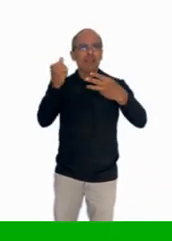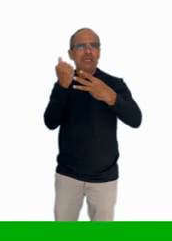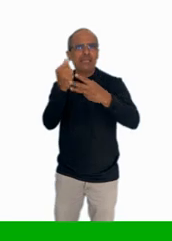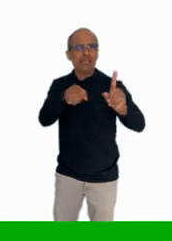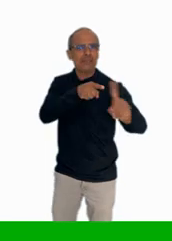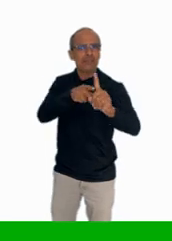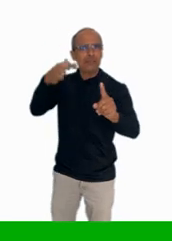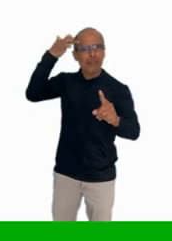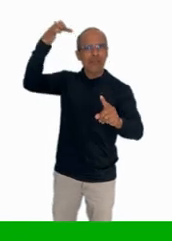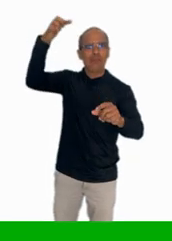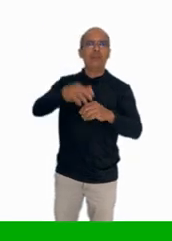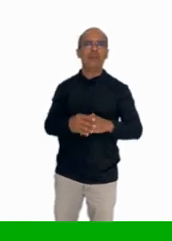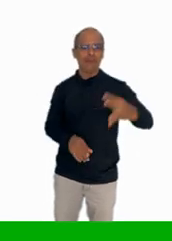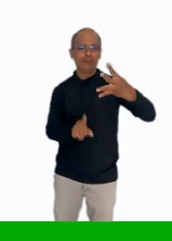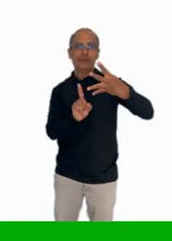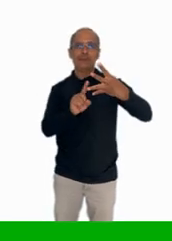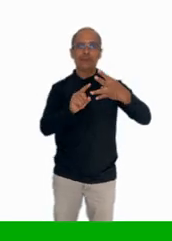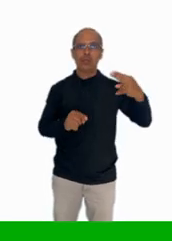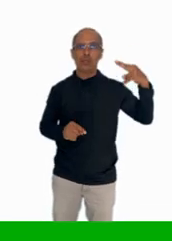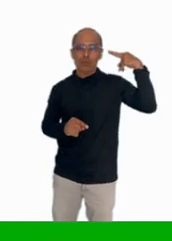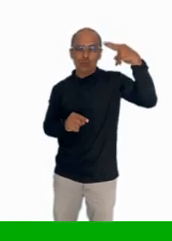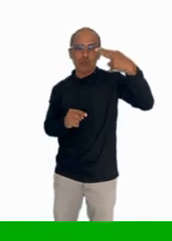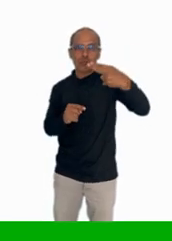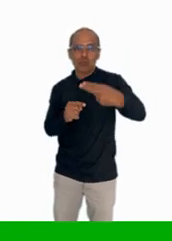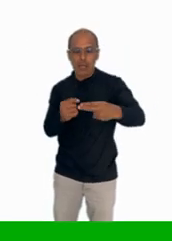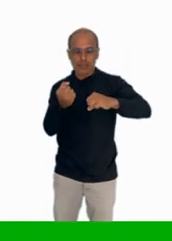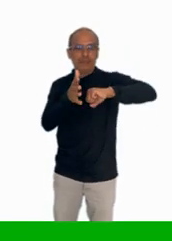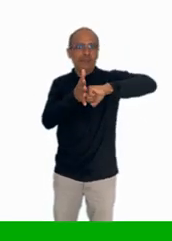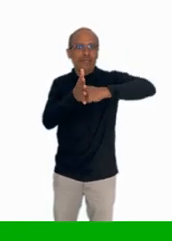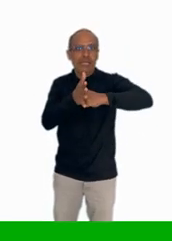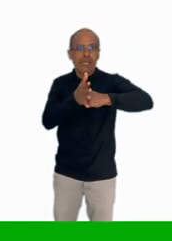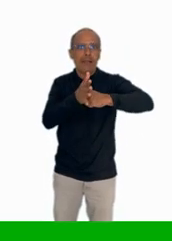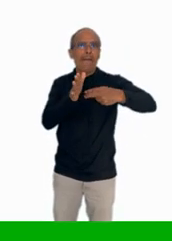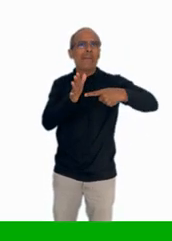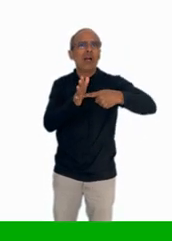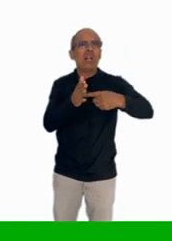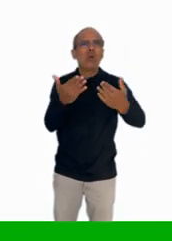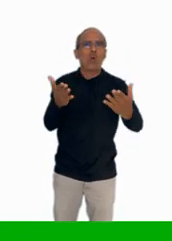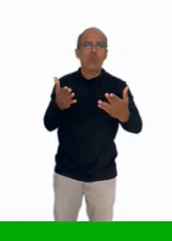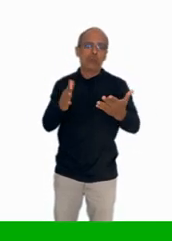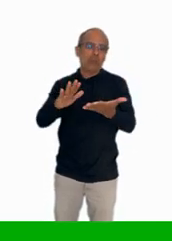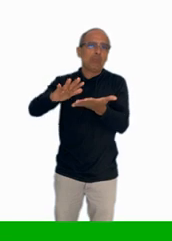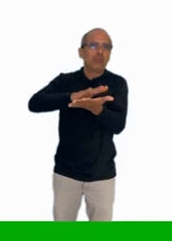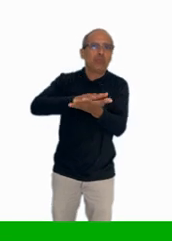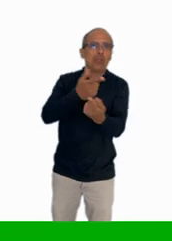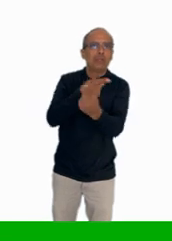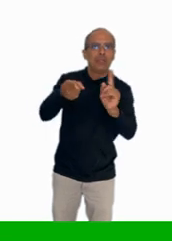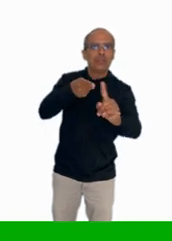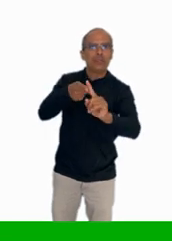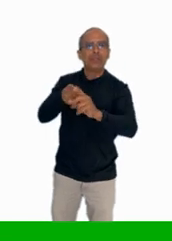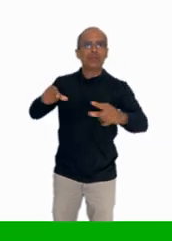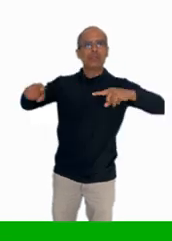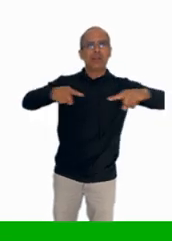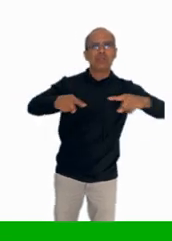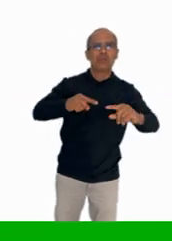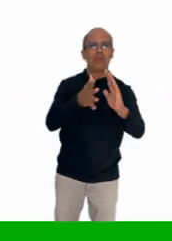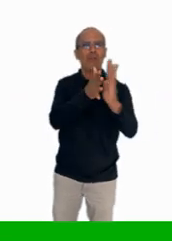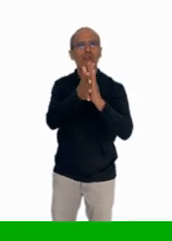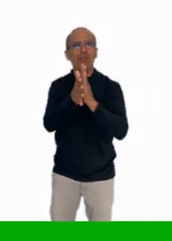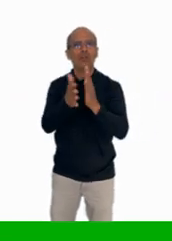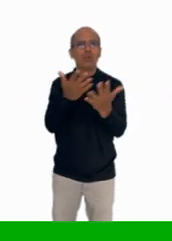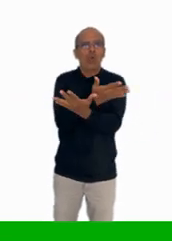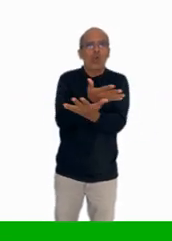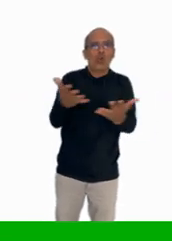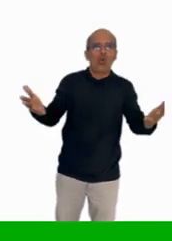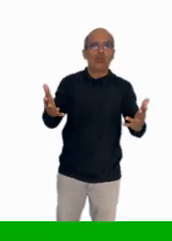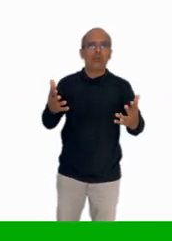programas del SENA. En memoria institucional, hay material bibliográfico y audiovisual de carácter administrativo e informativo,